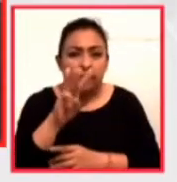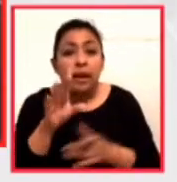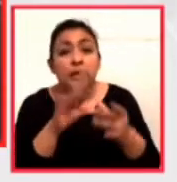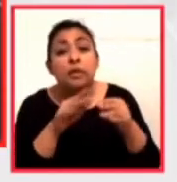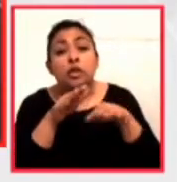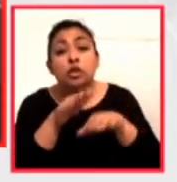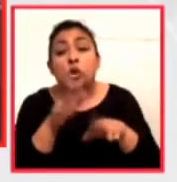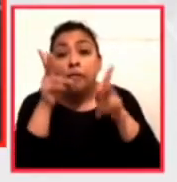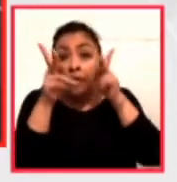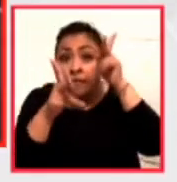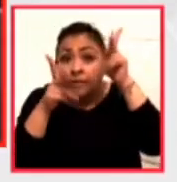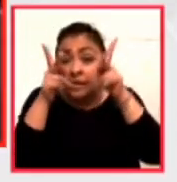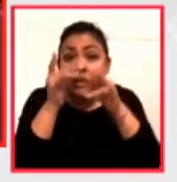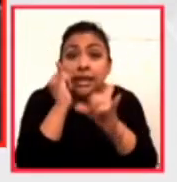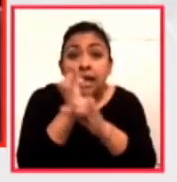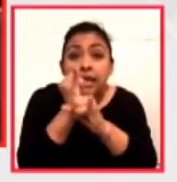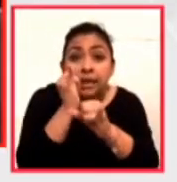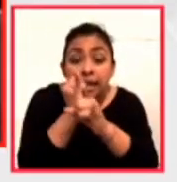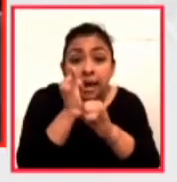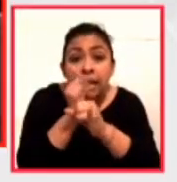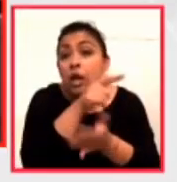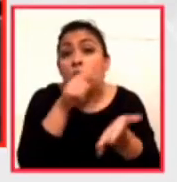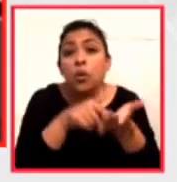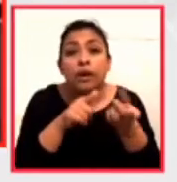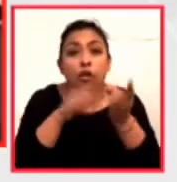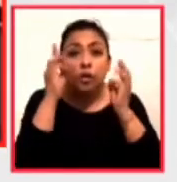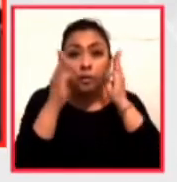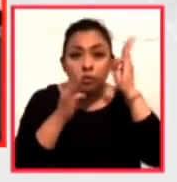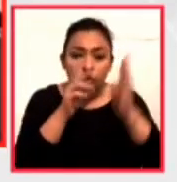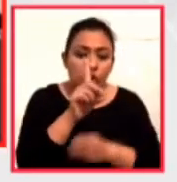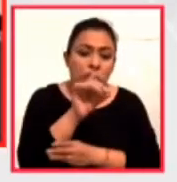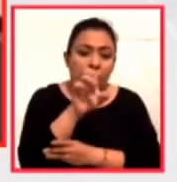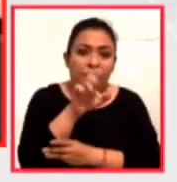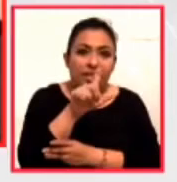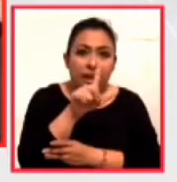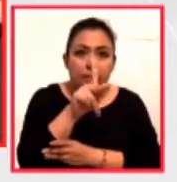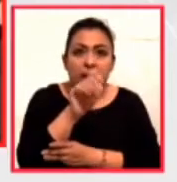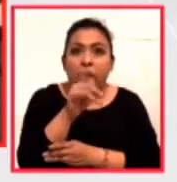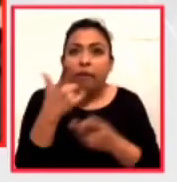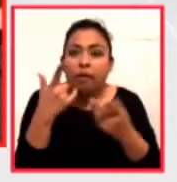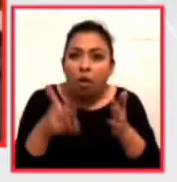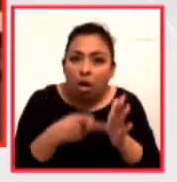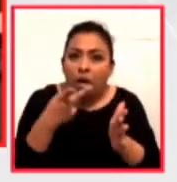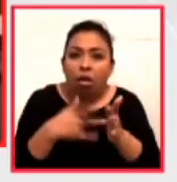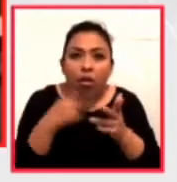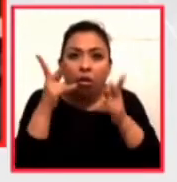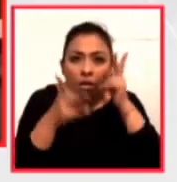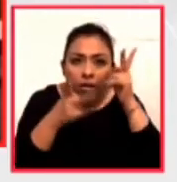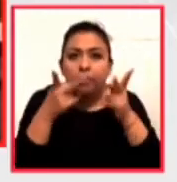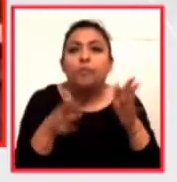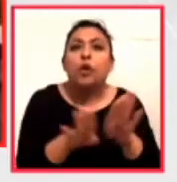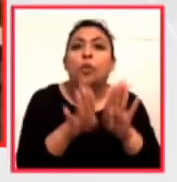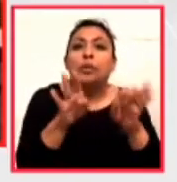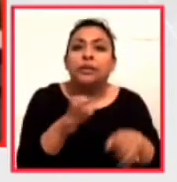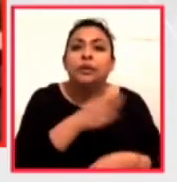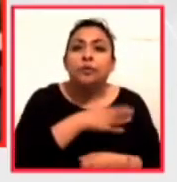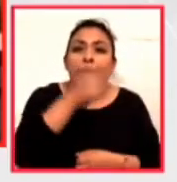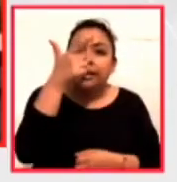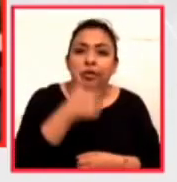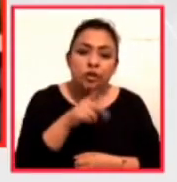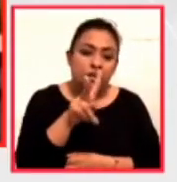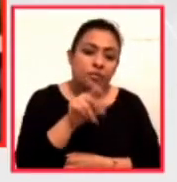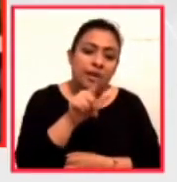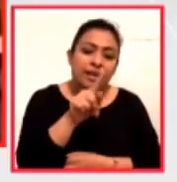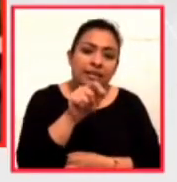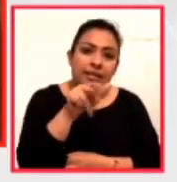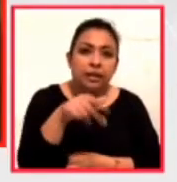en esta ocasión el Museo del Prado, visitas sin precedentes. Mi querida Valentina, ¿cómo estás? Buenas noches. Un